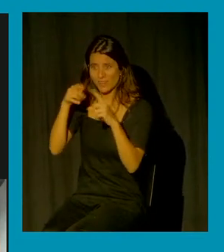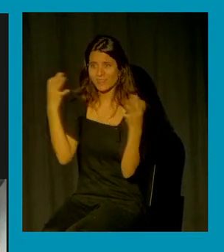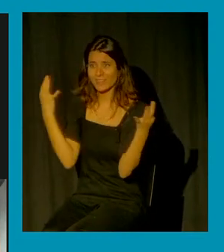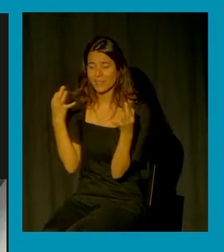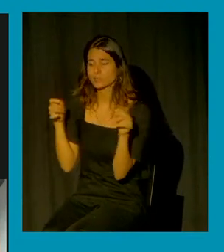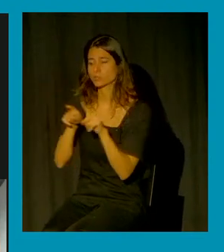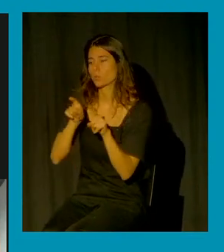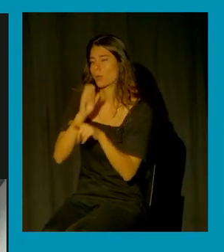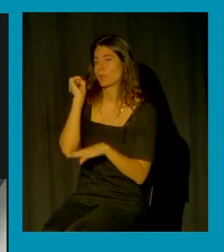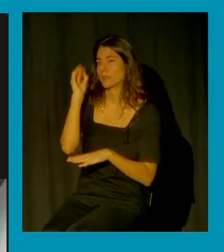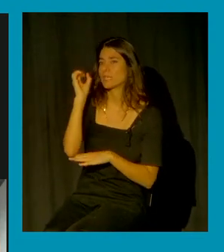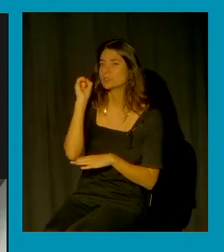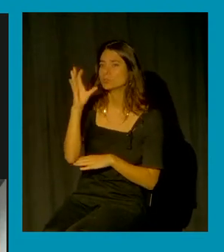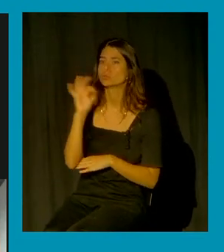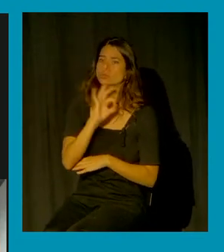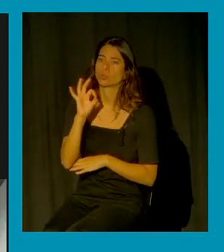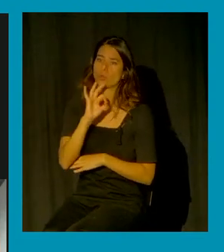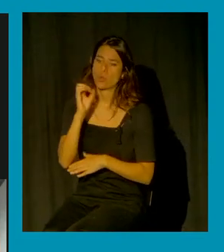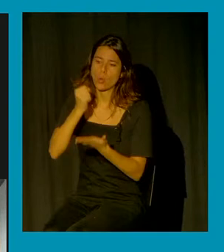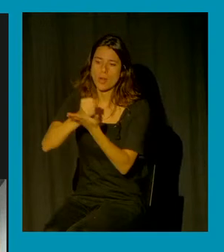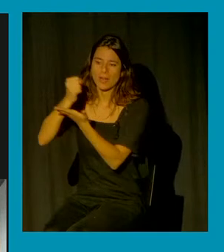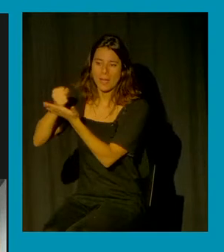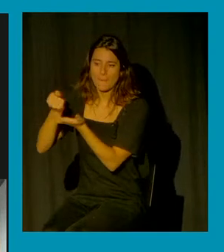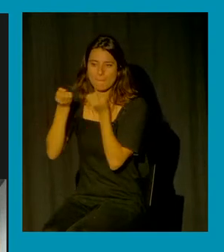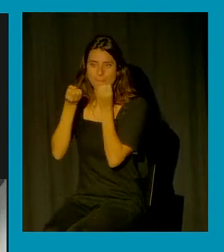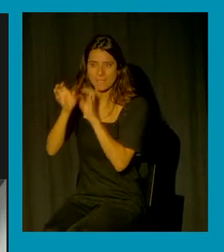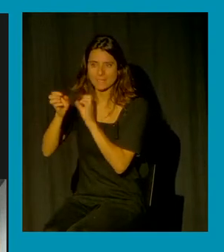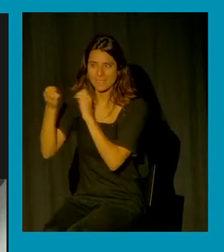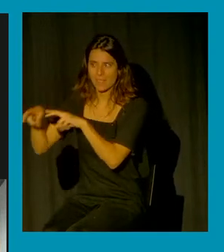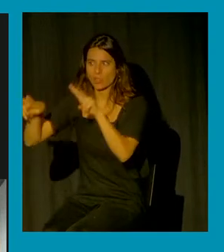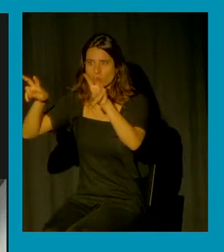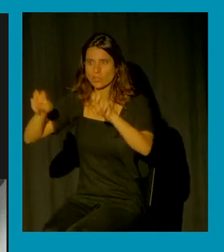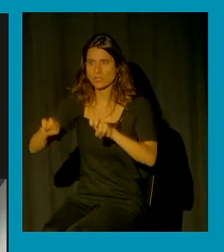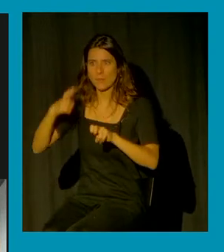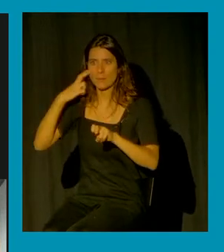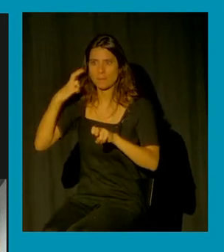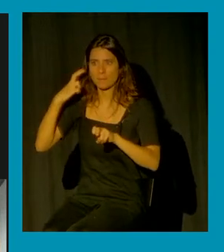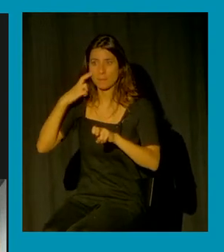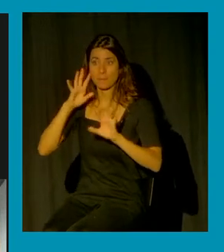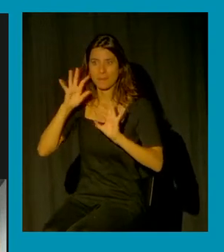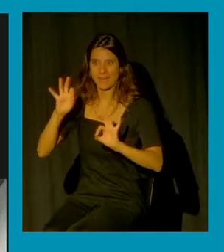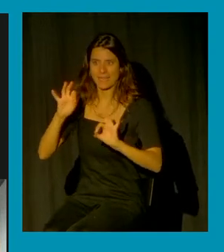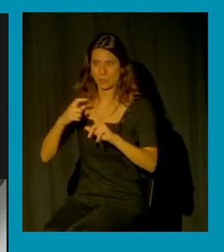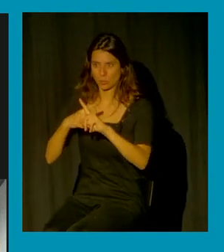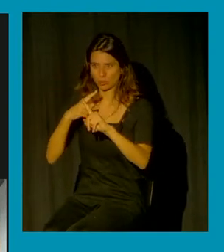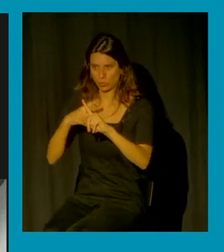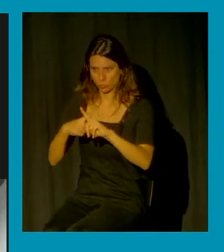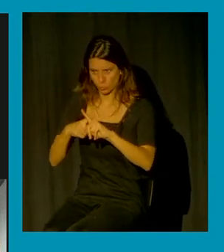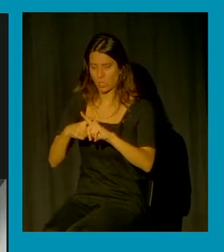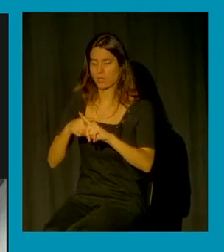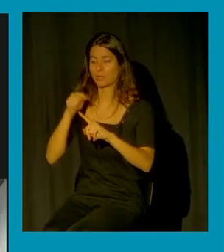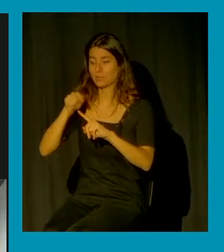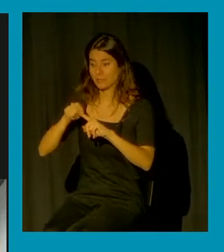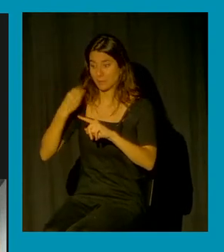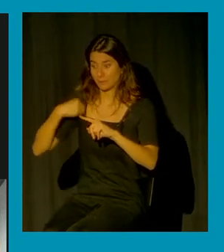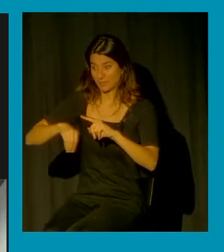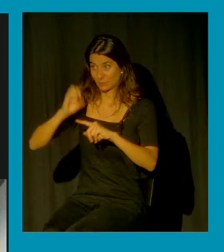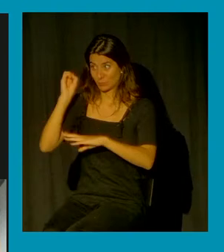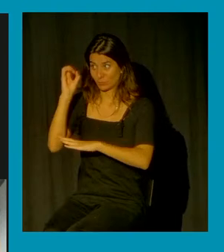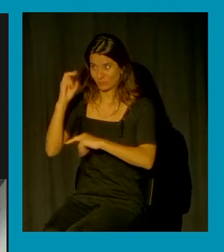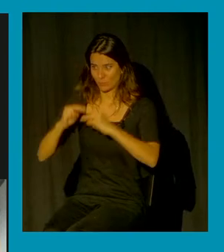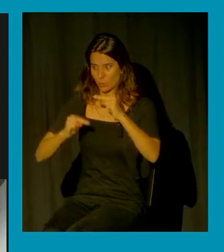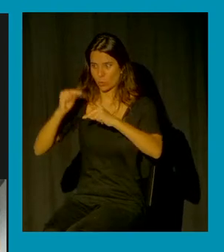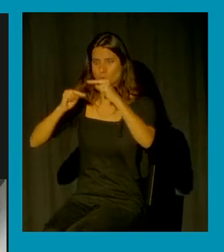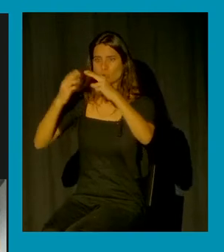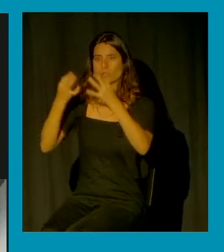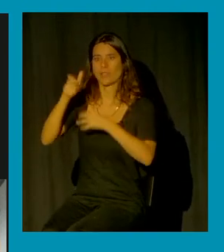discursos todas aquellas representaciones sobre el peligro sexual que construyen a través de ellas los cuerpos dóciles ¿no?